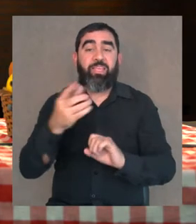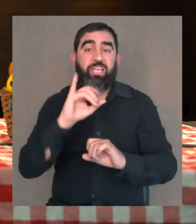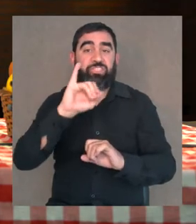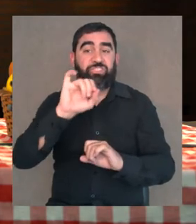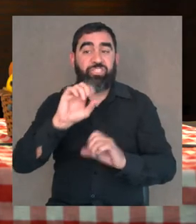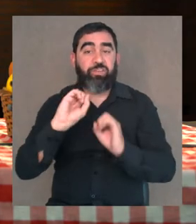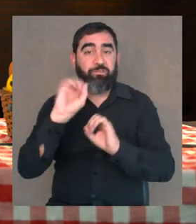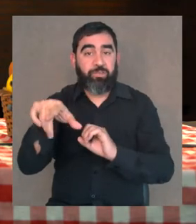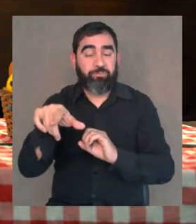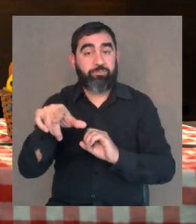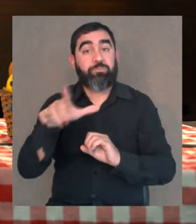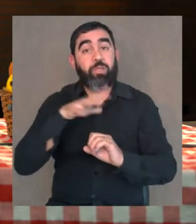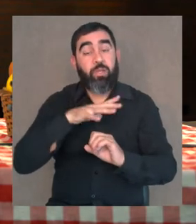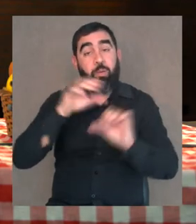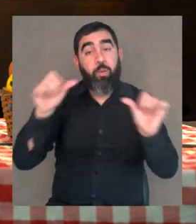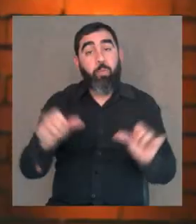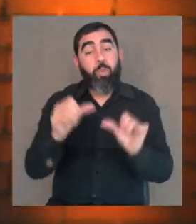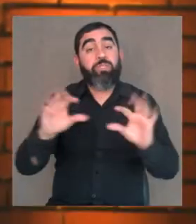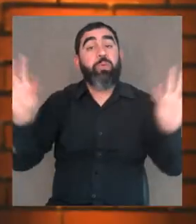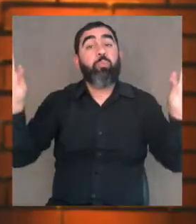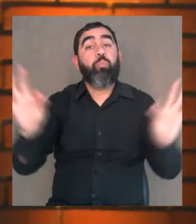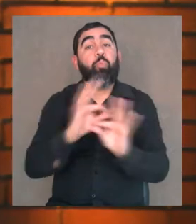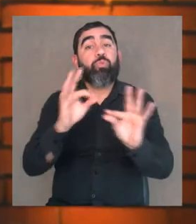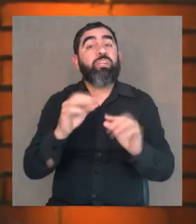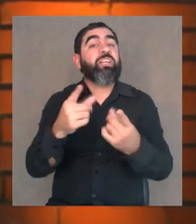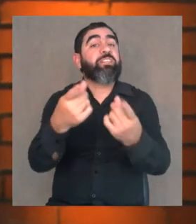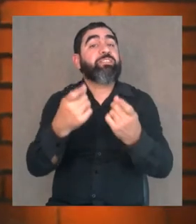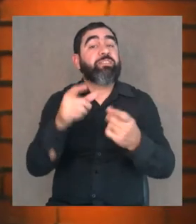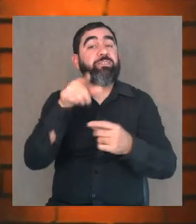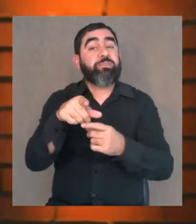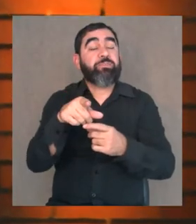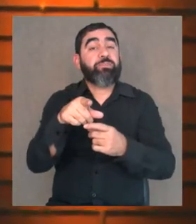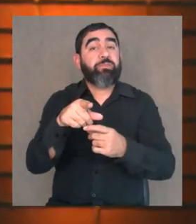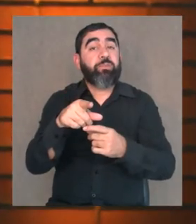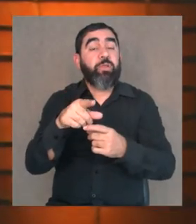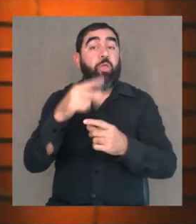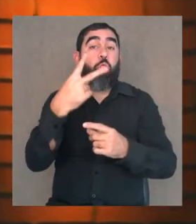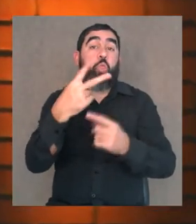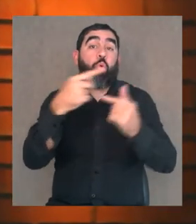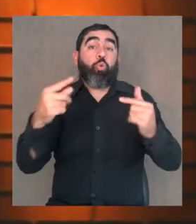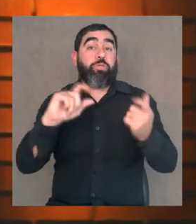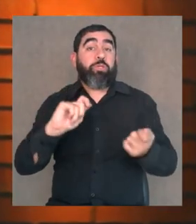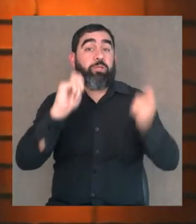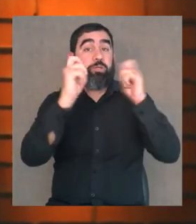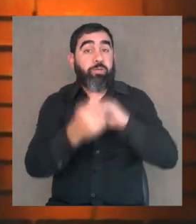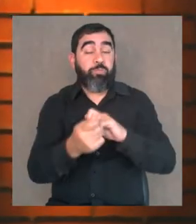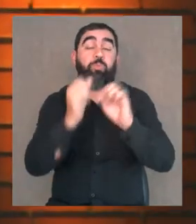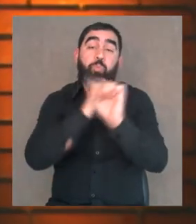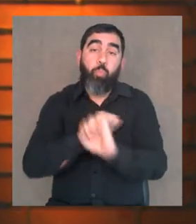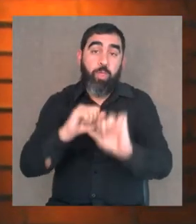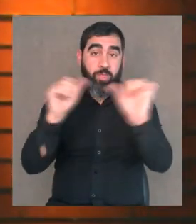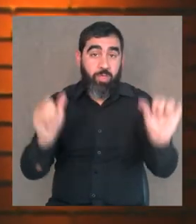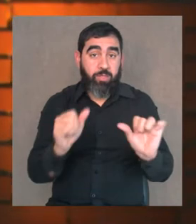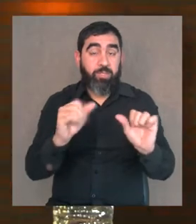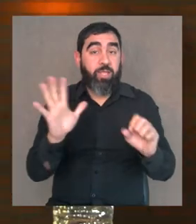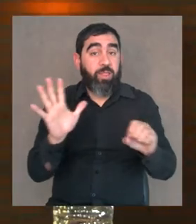yerba. Y como para hacer un instrumento musical lo que necesitamos es por lo menos dos variables, podemos